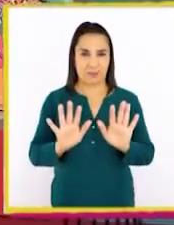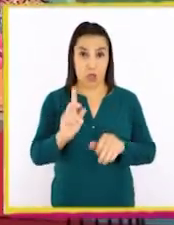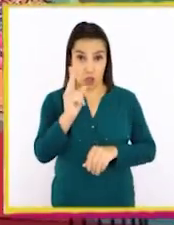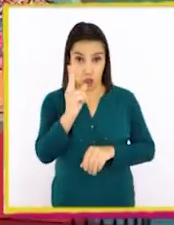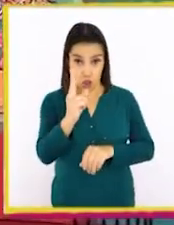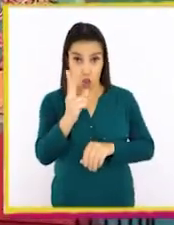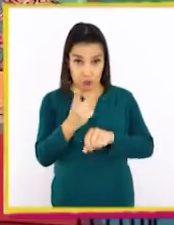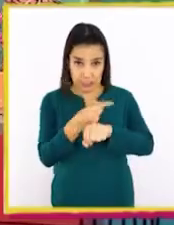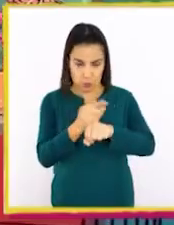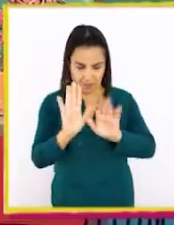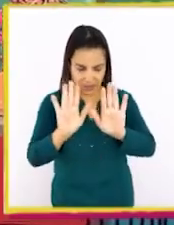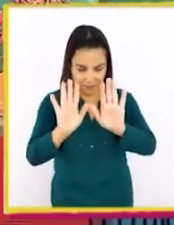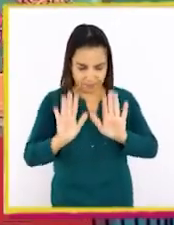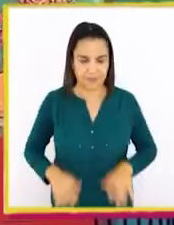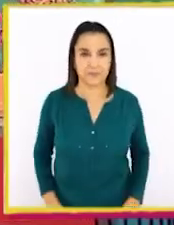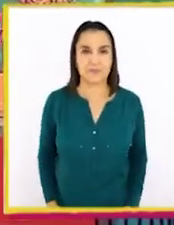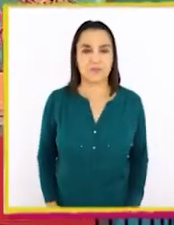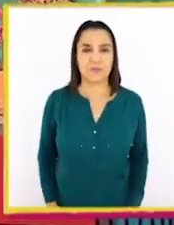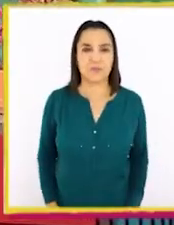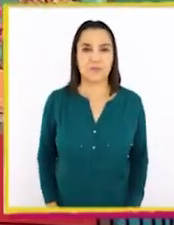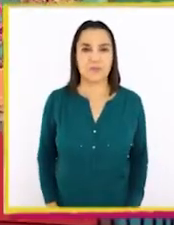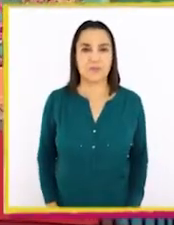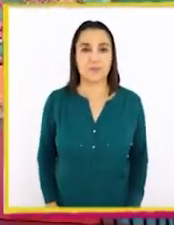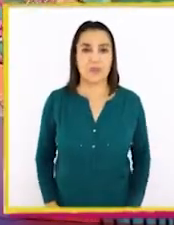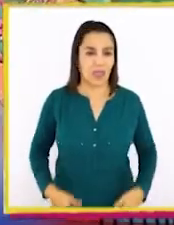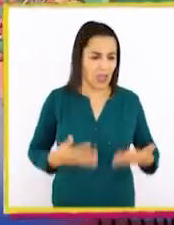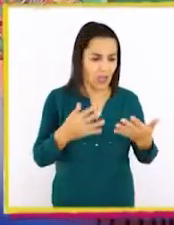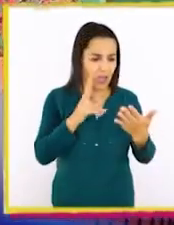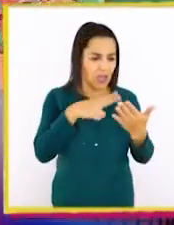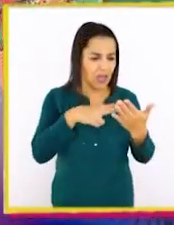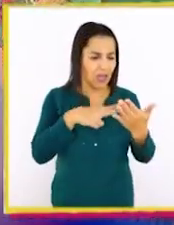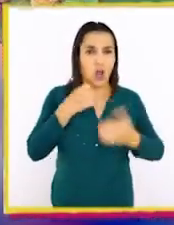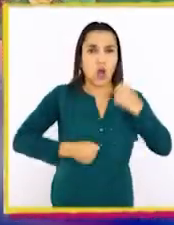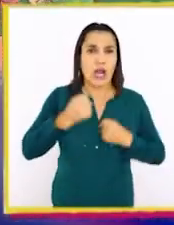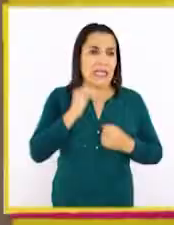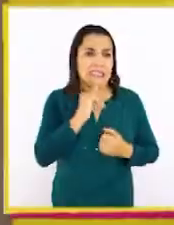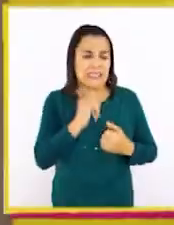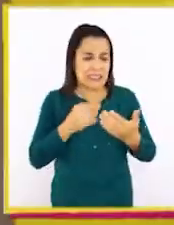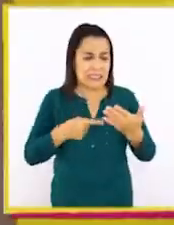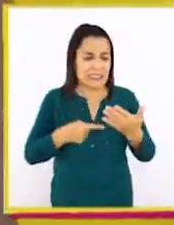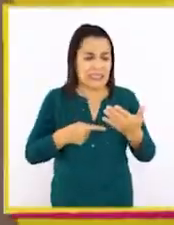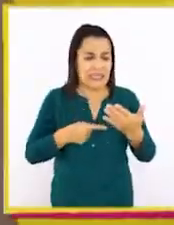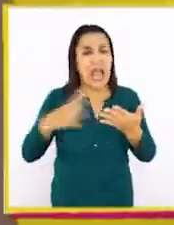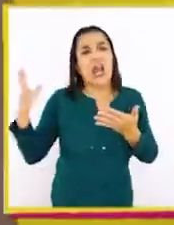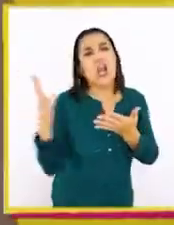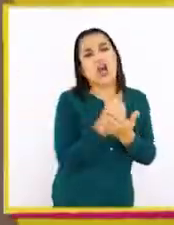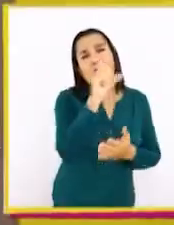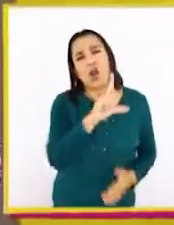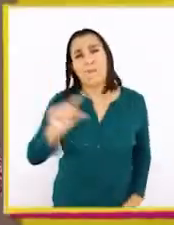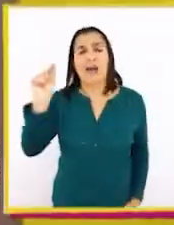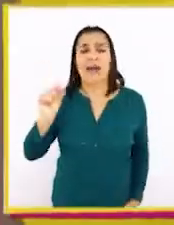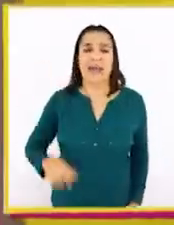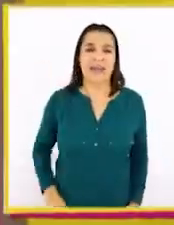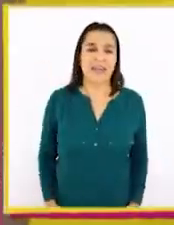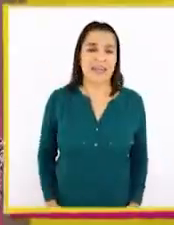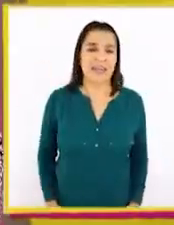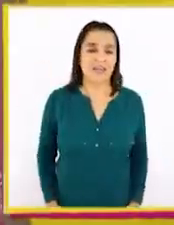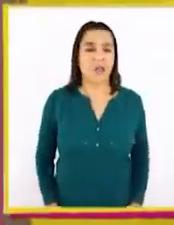Dos segundos. ¡Corre! ¡Sí! ¡Ay! ¡Lograron escapar!